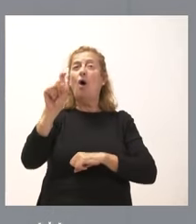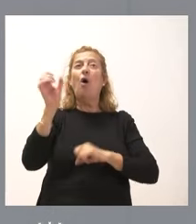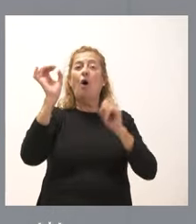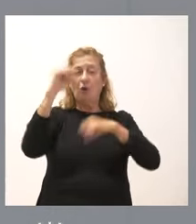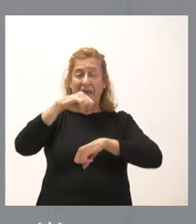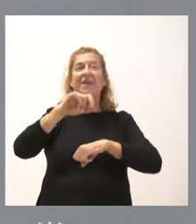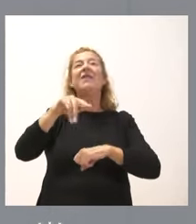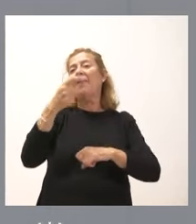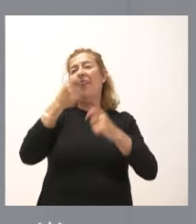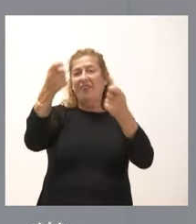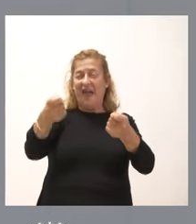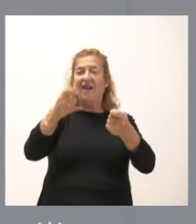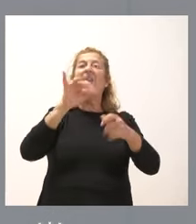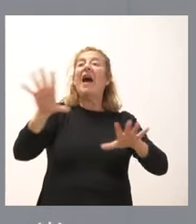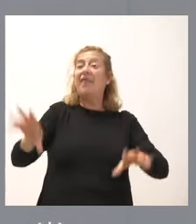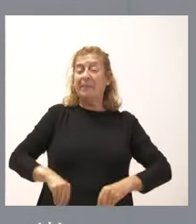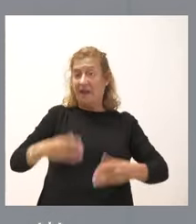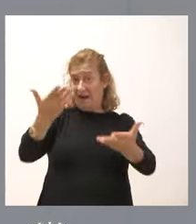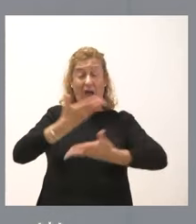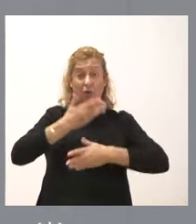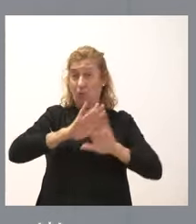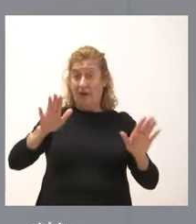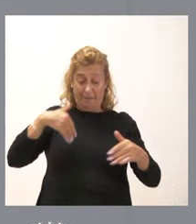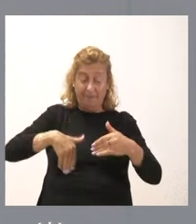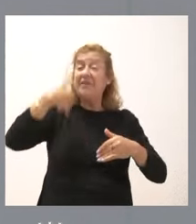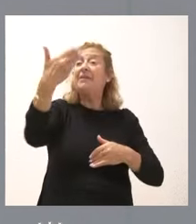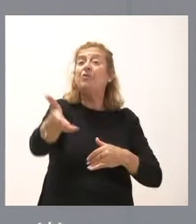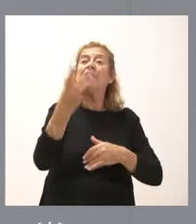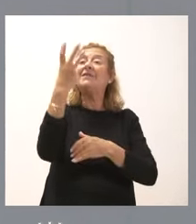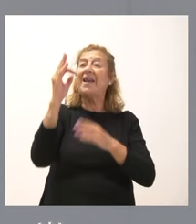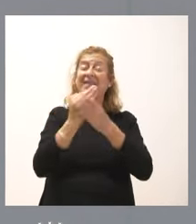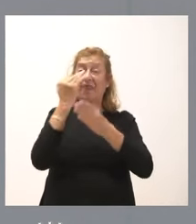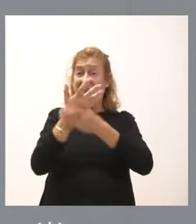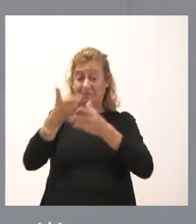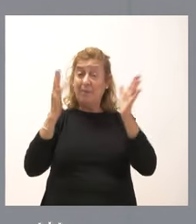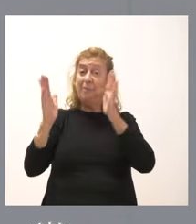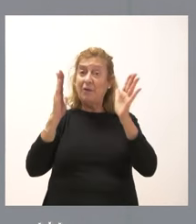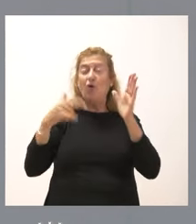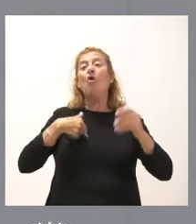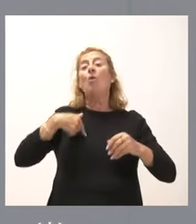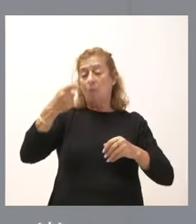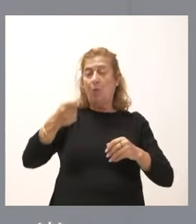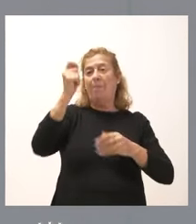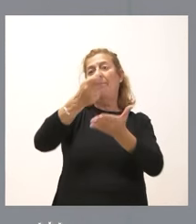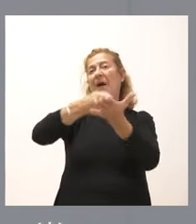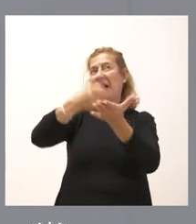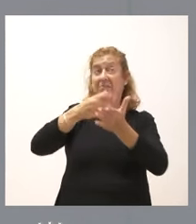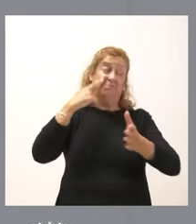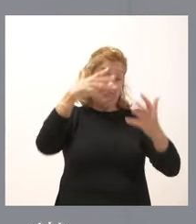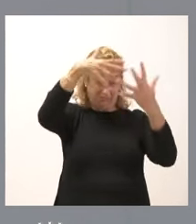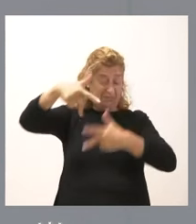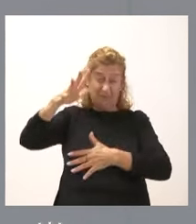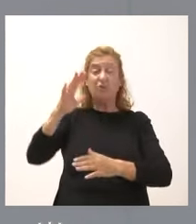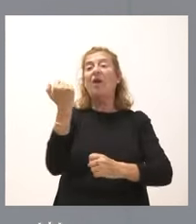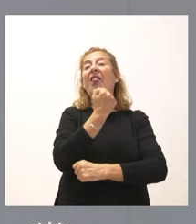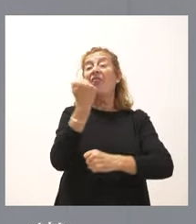información y aceptar la ayuda. Pasados esos 30 días, desde este periodo procederemos al pago, y esto es en el mes de diciembre.